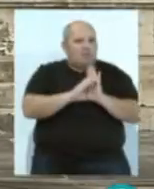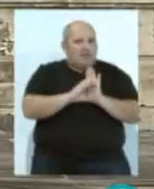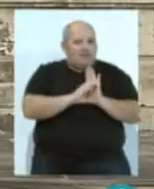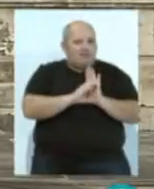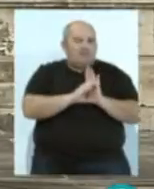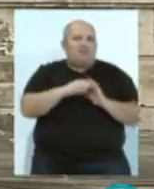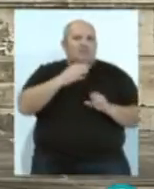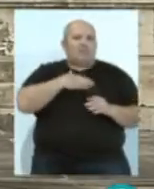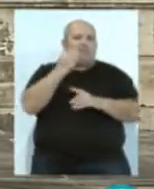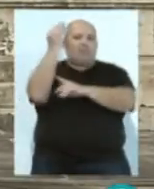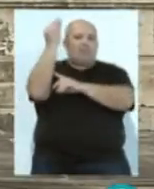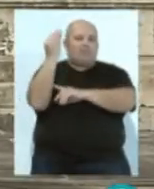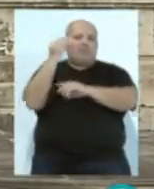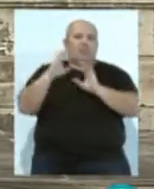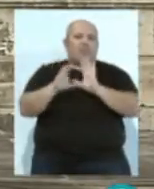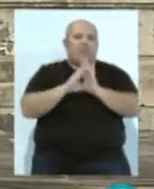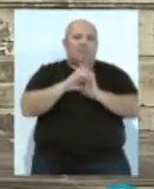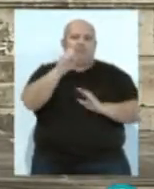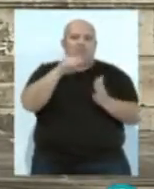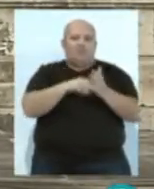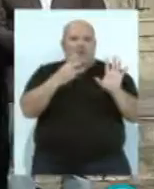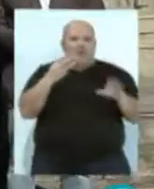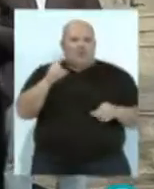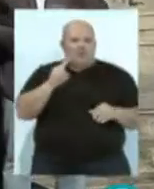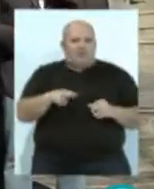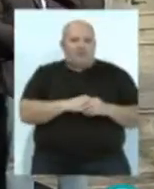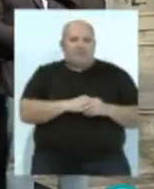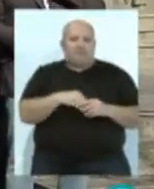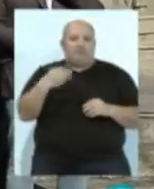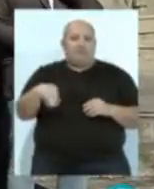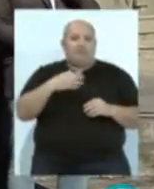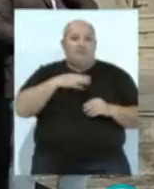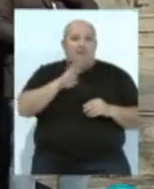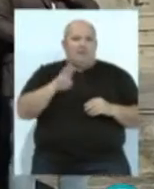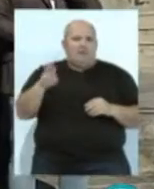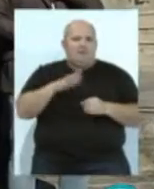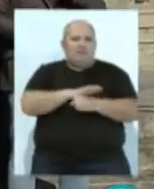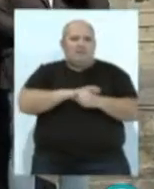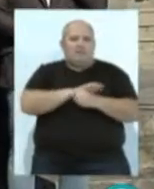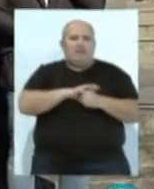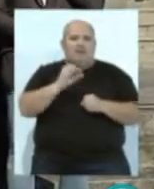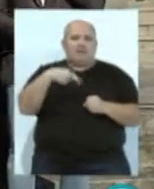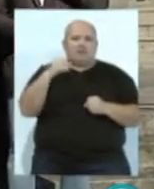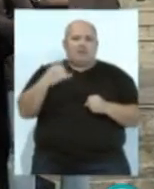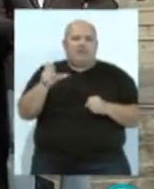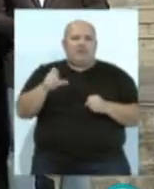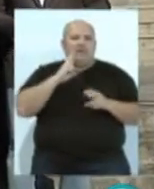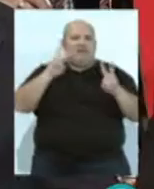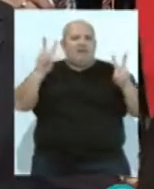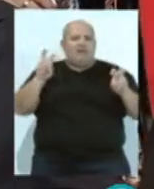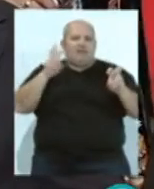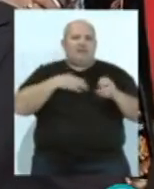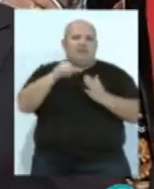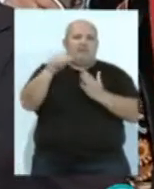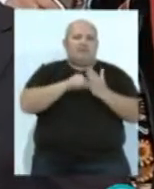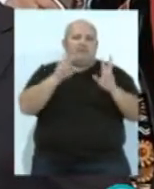nuestro Monumento a la Constitución de 1812. El presidente del partido en la provincia, Antonio Sanz, se refirió a estas